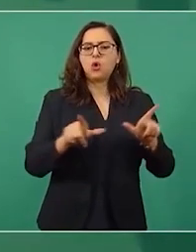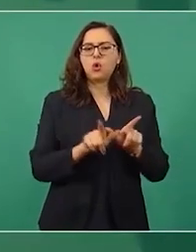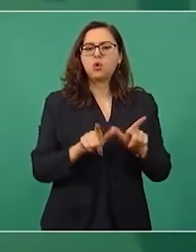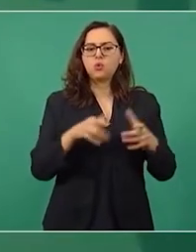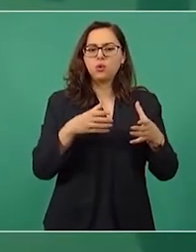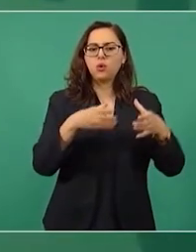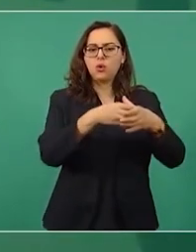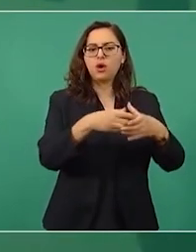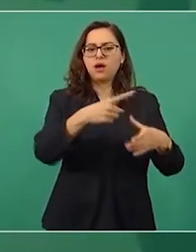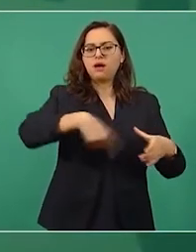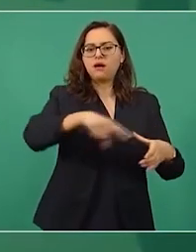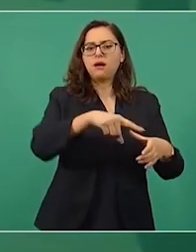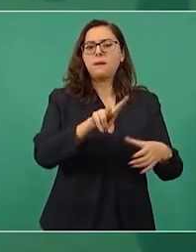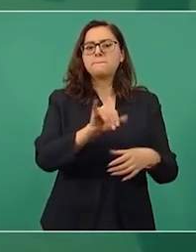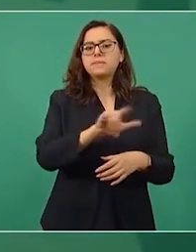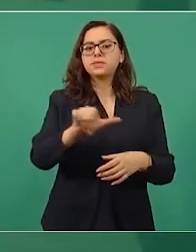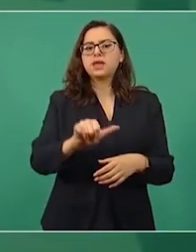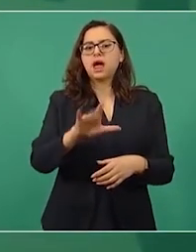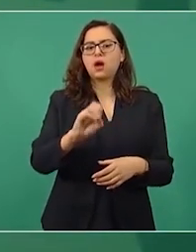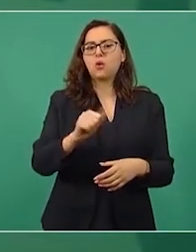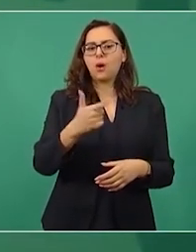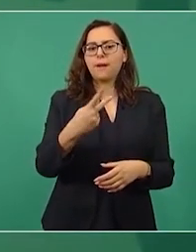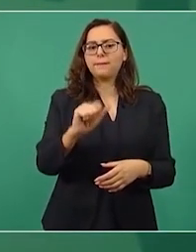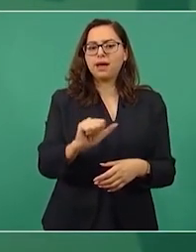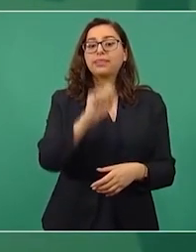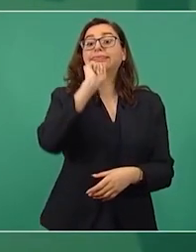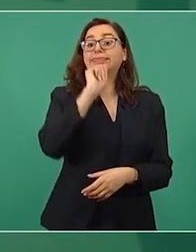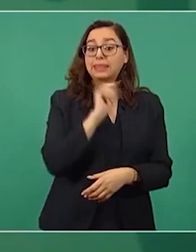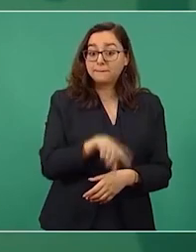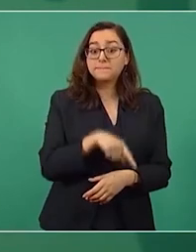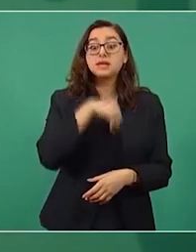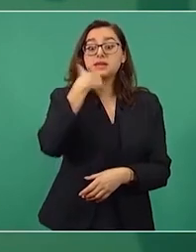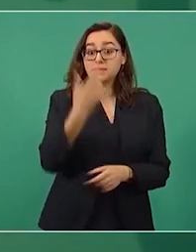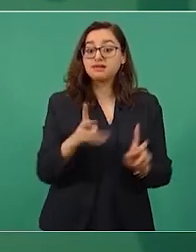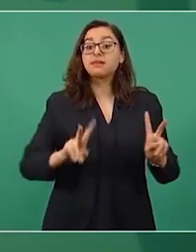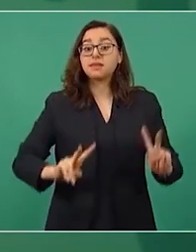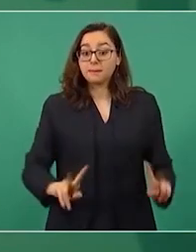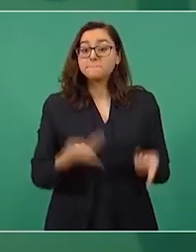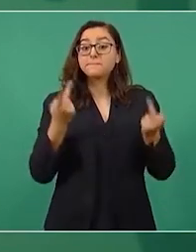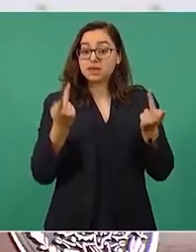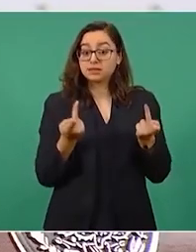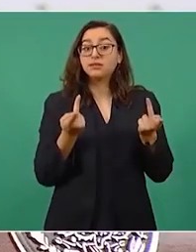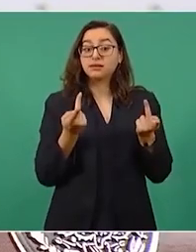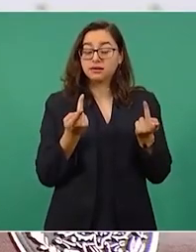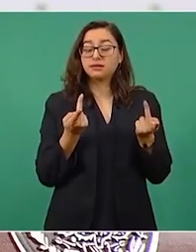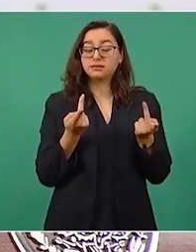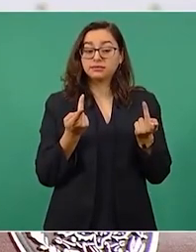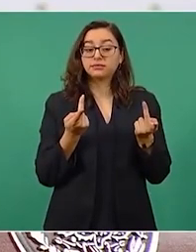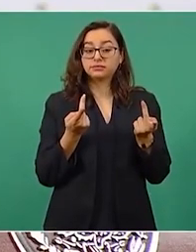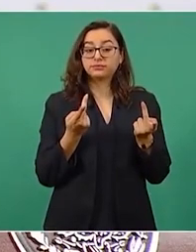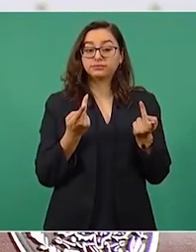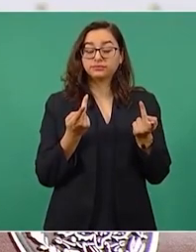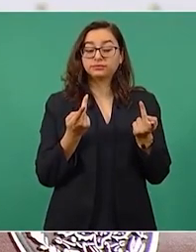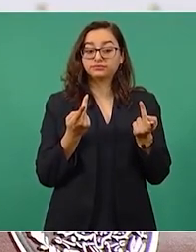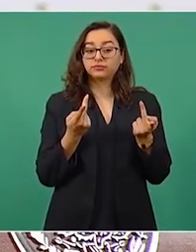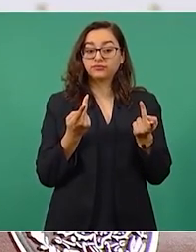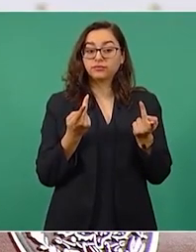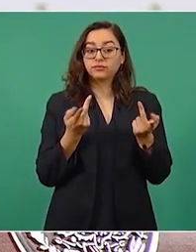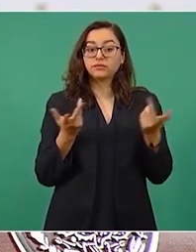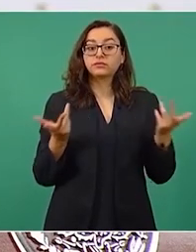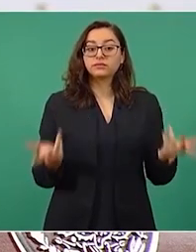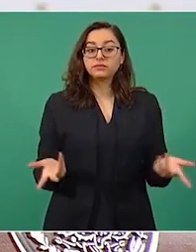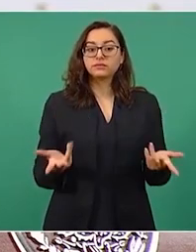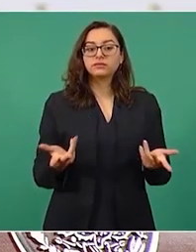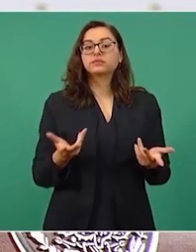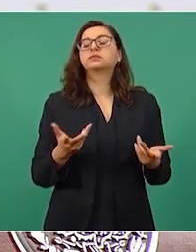Villacuapa. También querían vender para